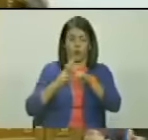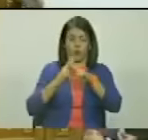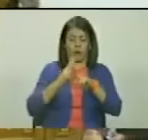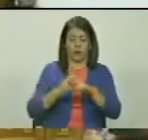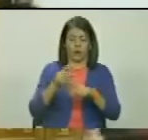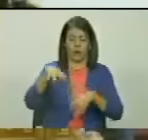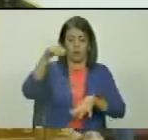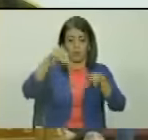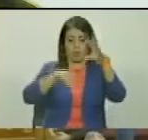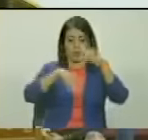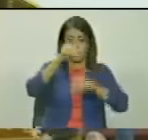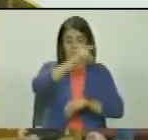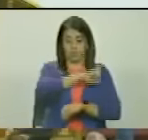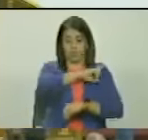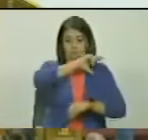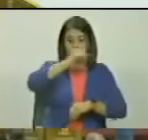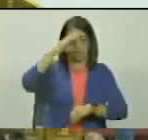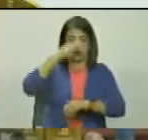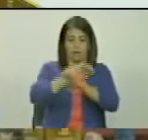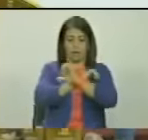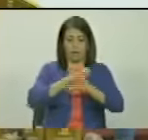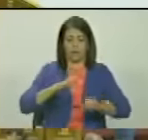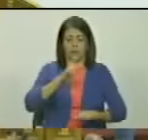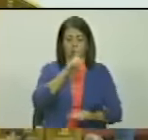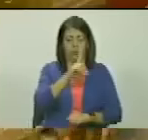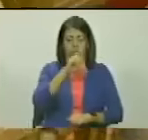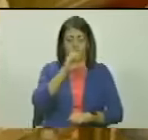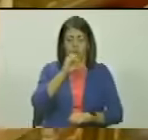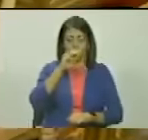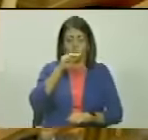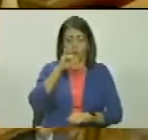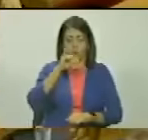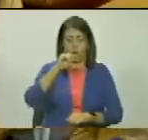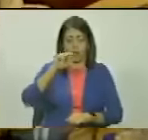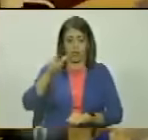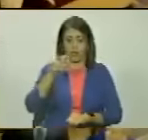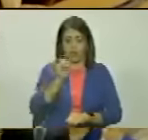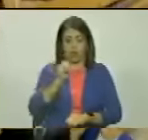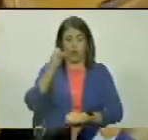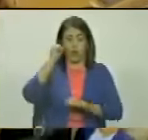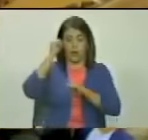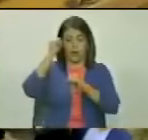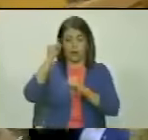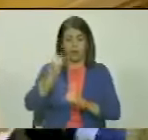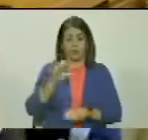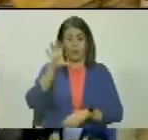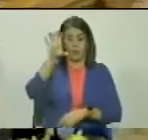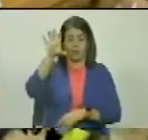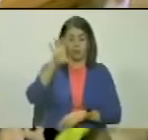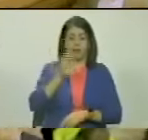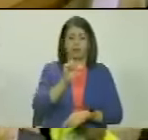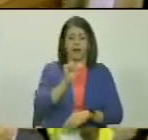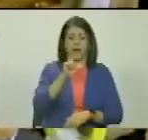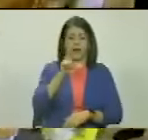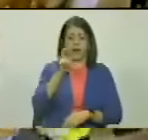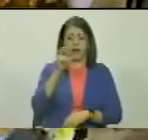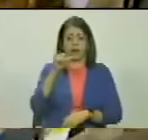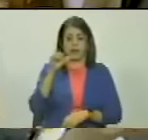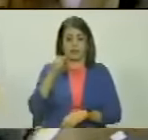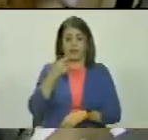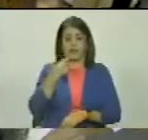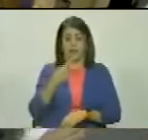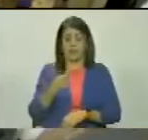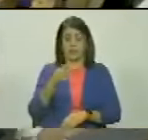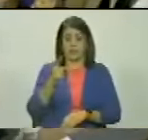del Panteón Nacional al general de brigada, Domingo Sifontes, héroe de la patria. Tomó la palabra el diputado Alexis Rodríguez Cabello,